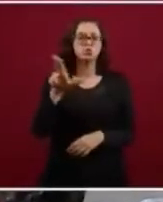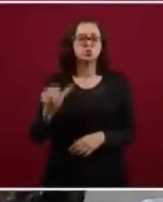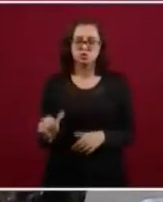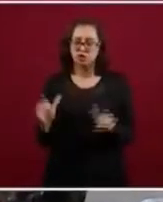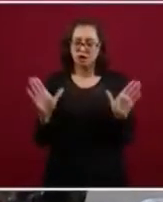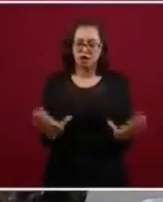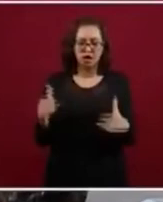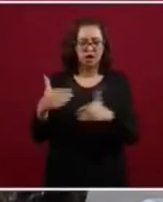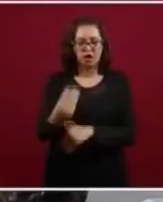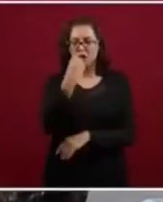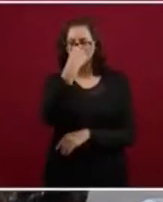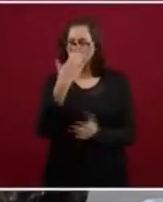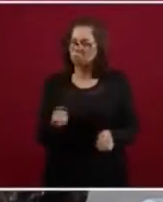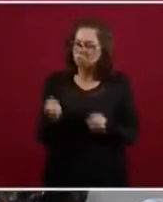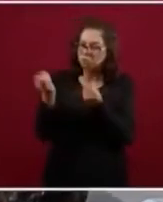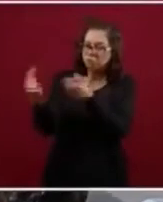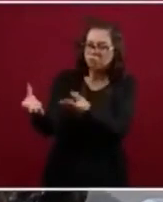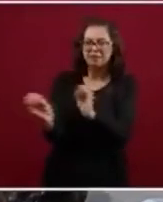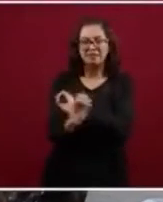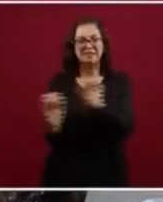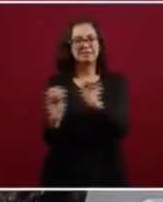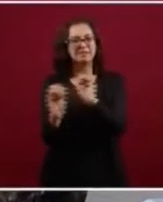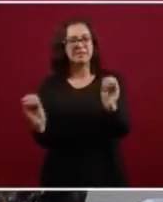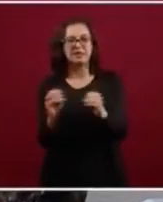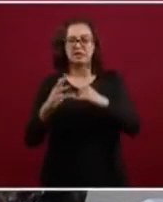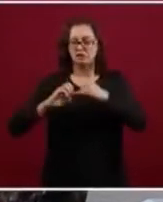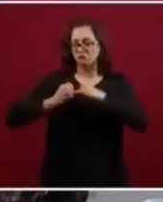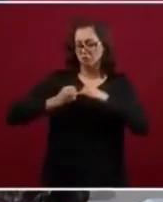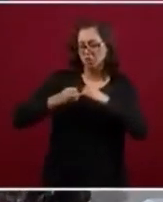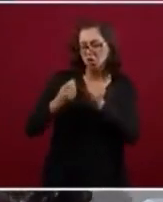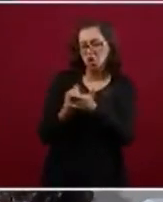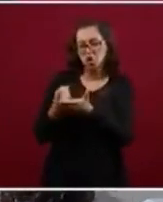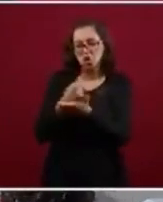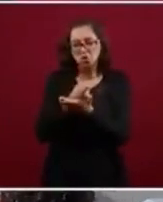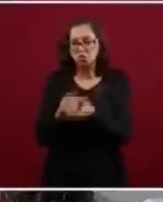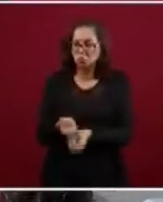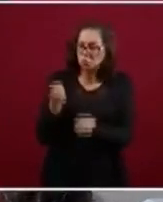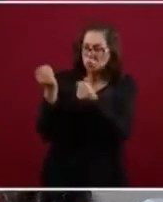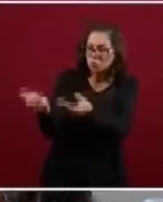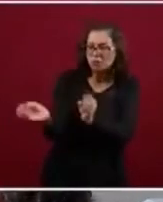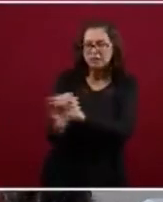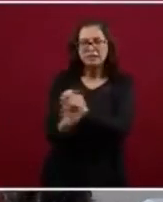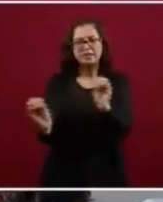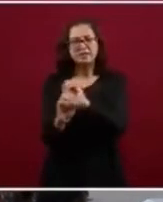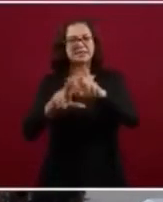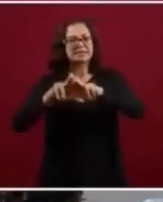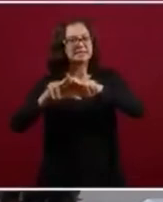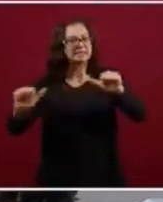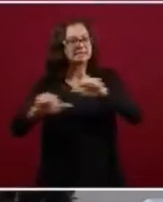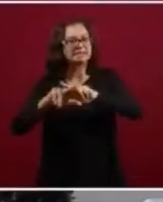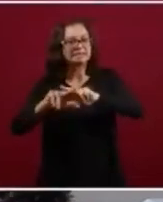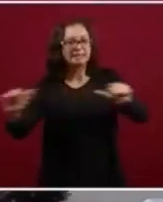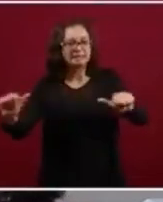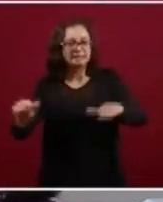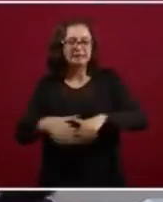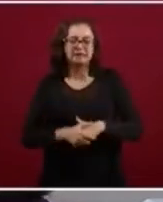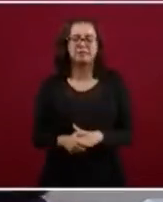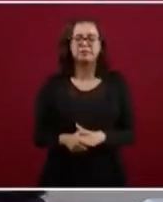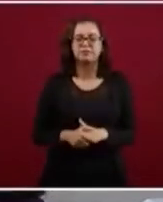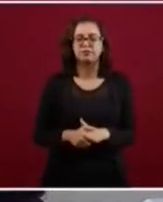despensa, ni siquiera el frijol con gorgojo, nada absolutamente.